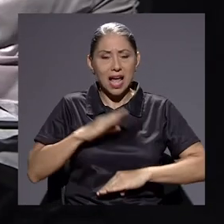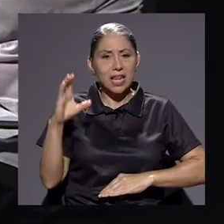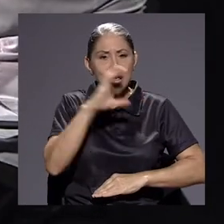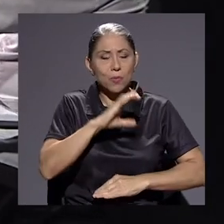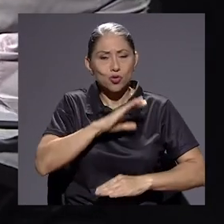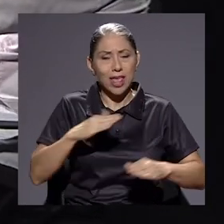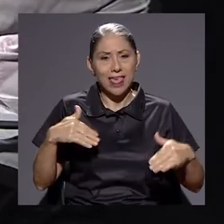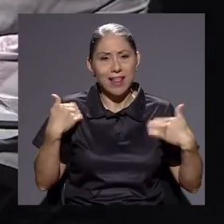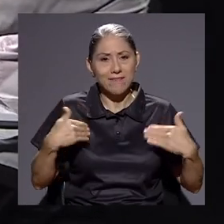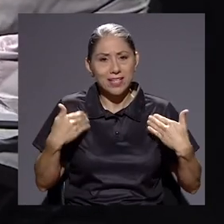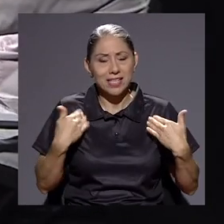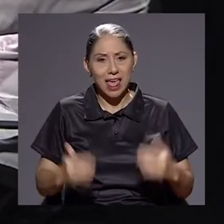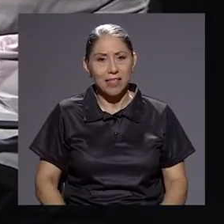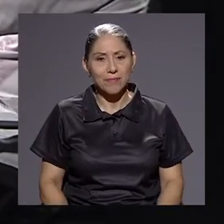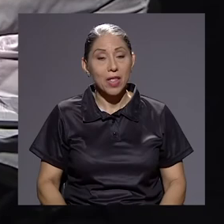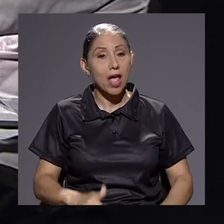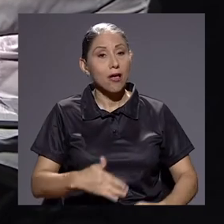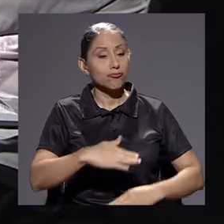El bien común.